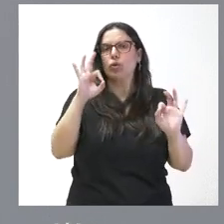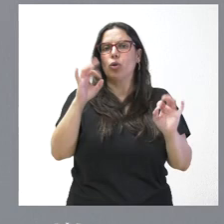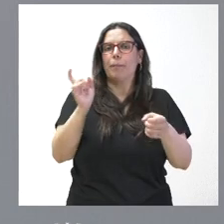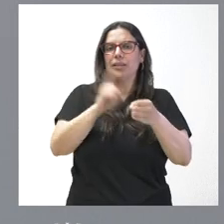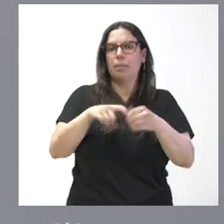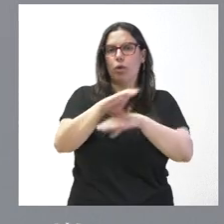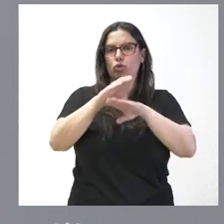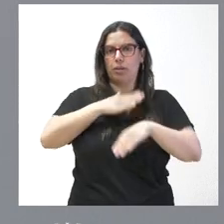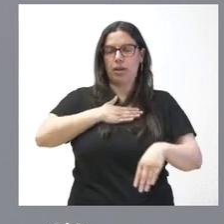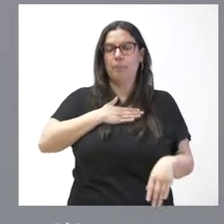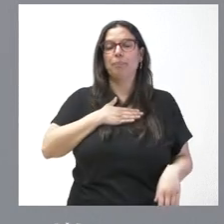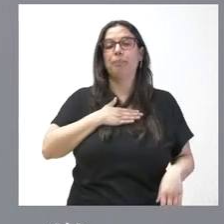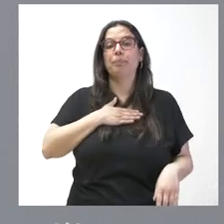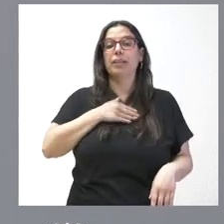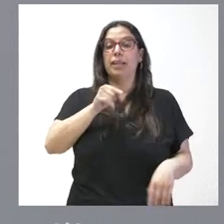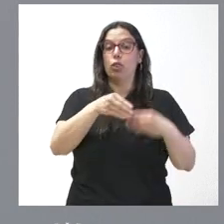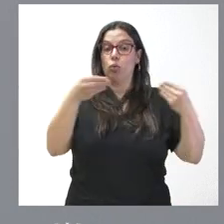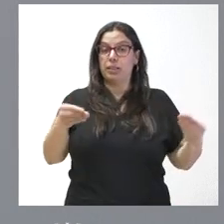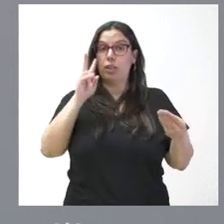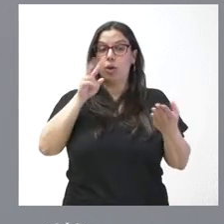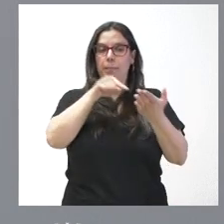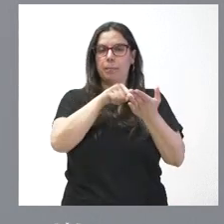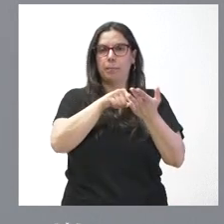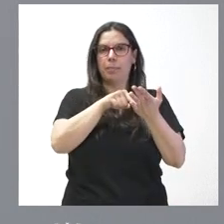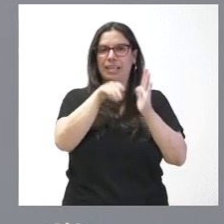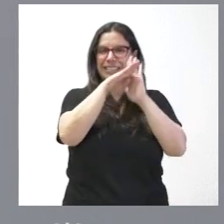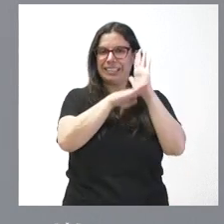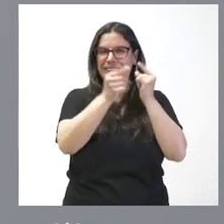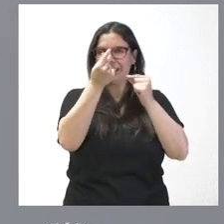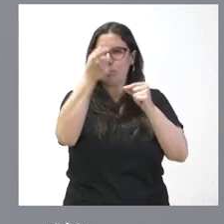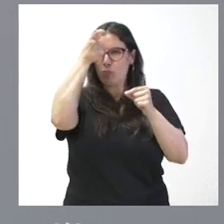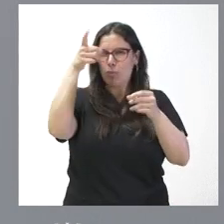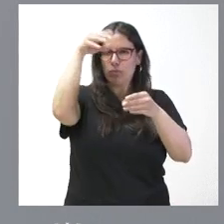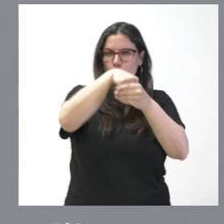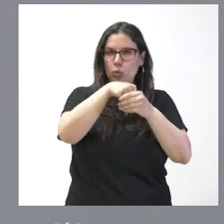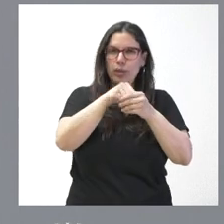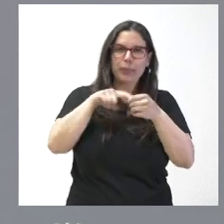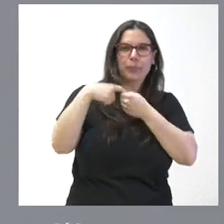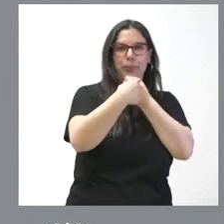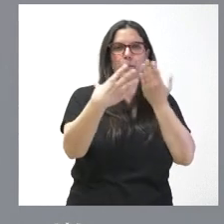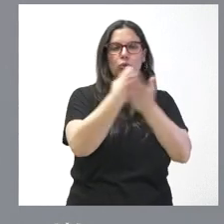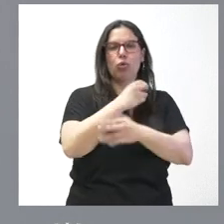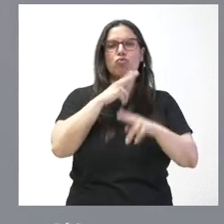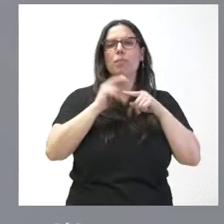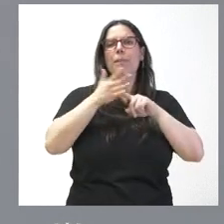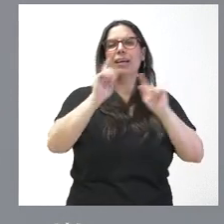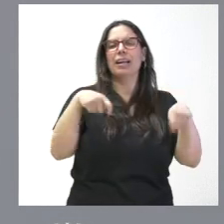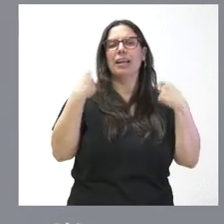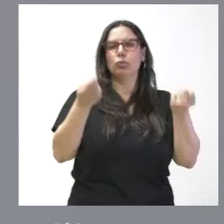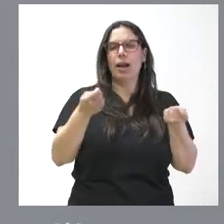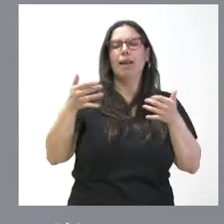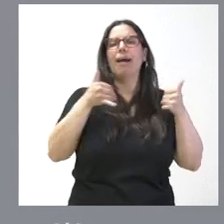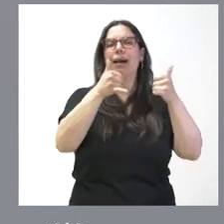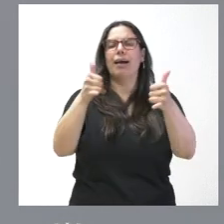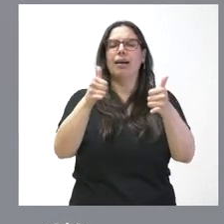consejería. Tienen ustedes aquí la relación concreta de todos los municipios en este parque natural del Cañón de Río Lobos